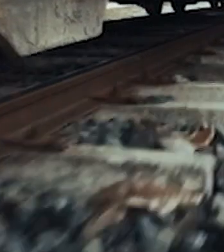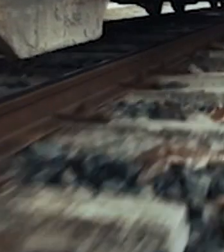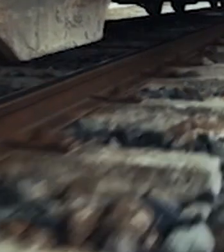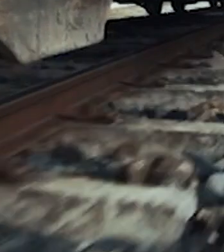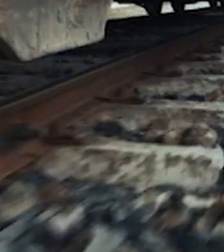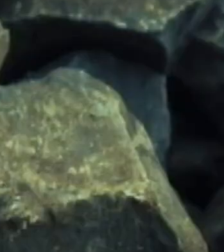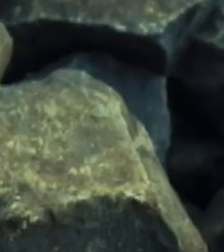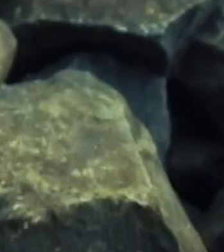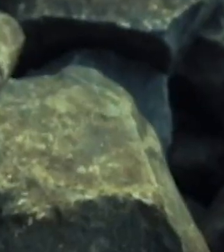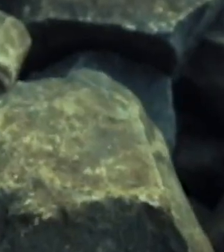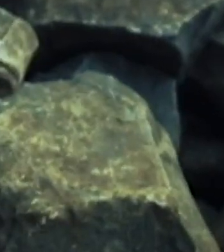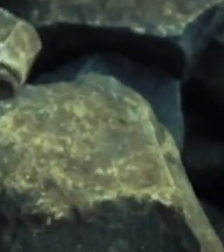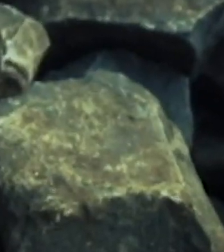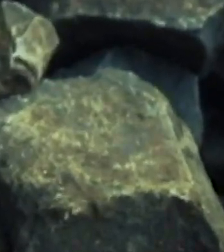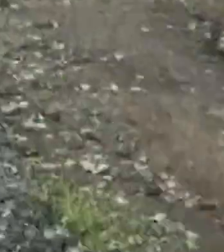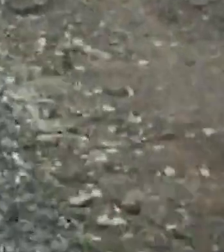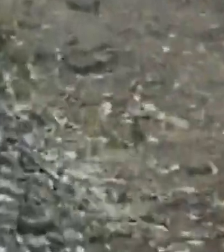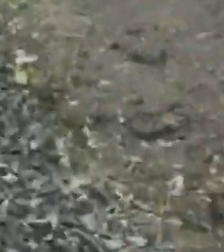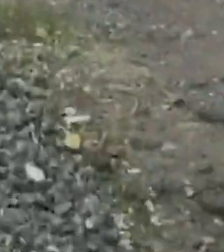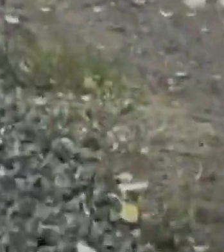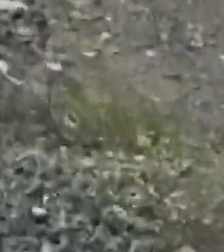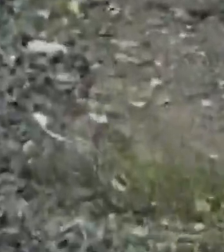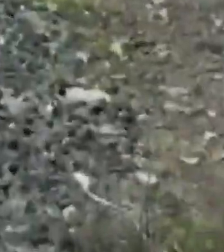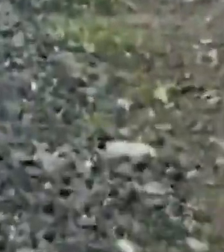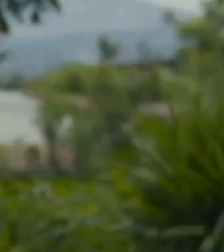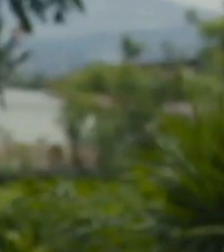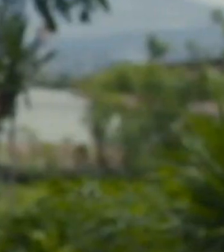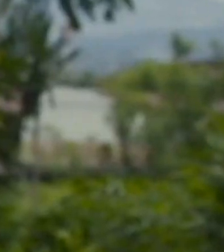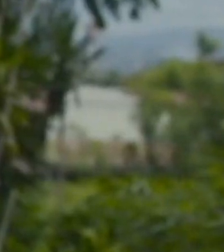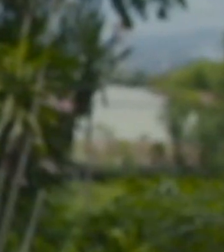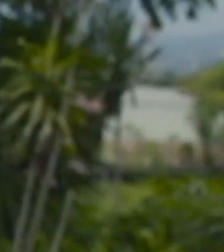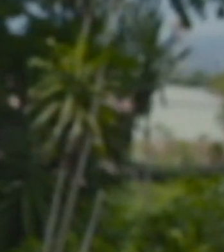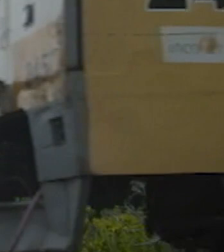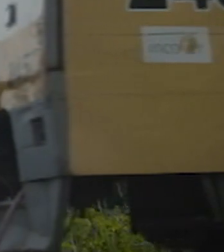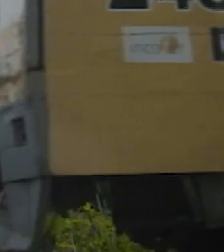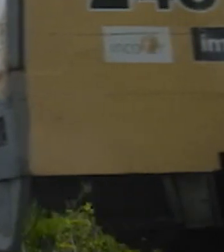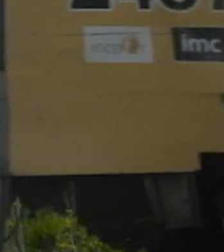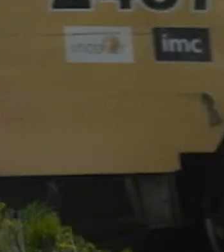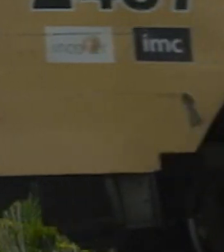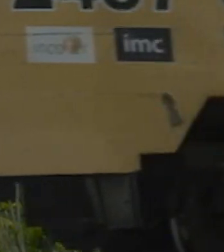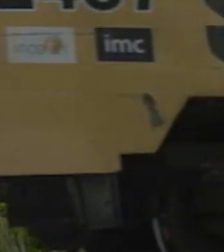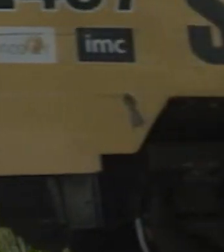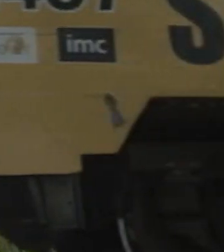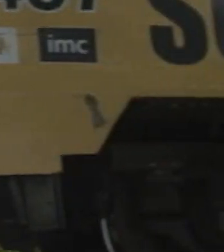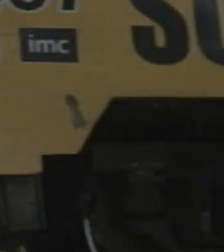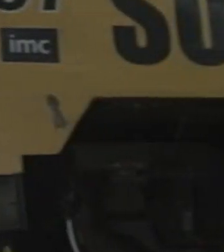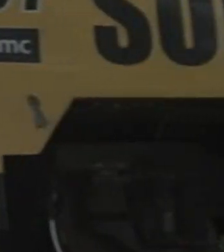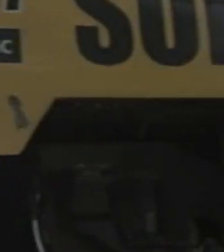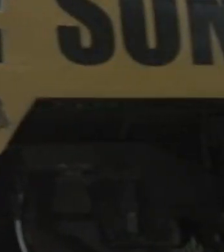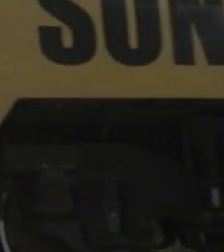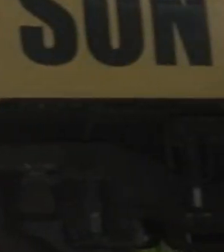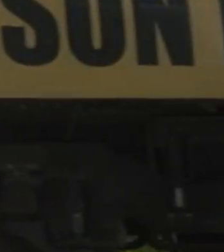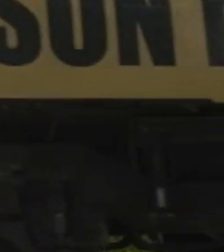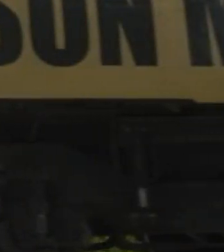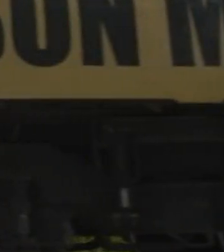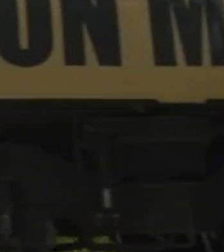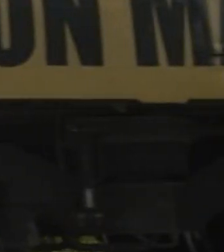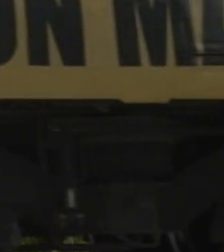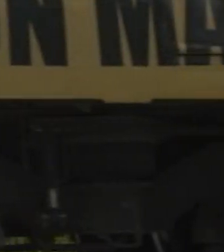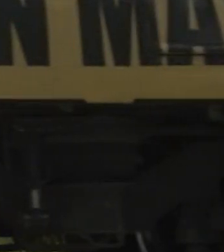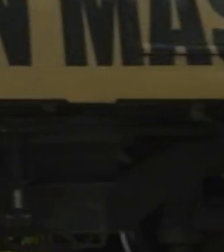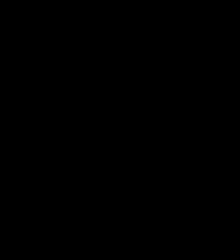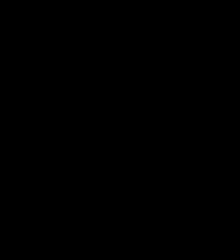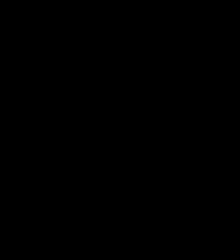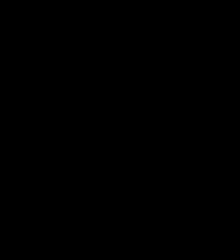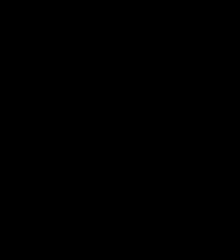metros para frenar de emergencia. Ser atropellado por el tren equivale a que una vagoneta de 11 mil kilos te caiga de 15 metros